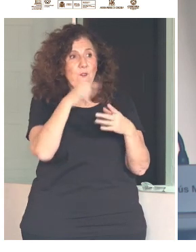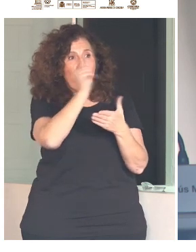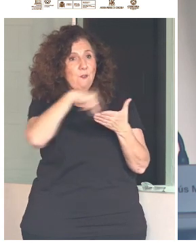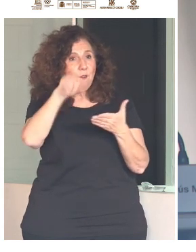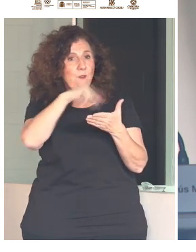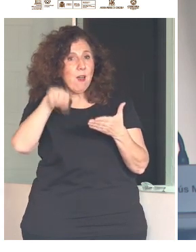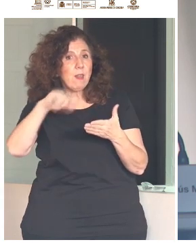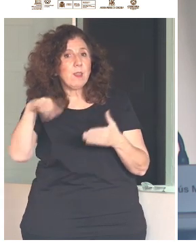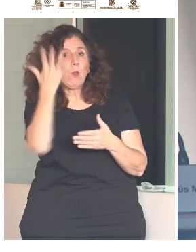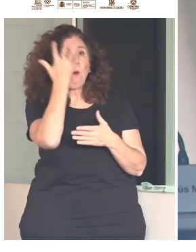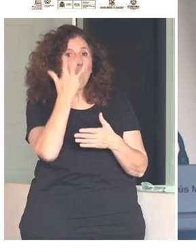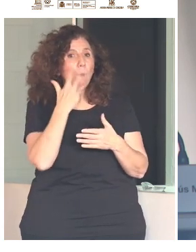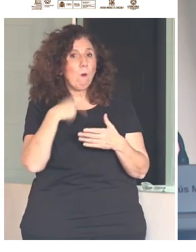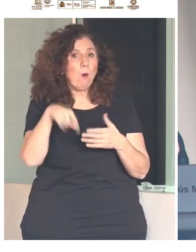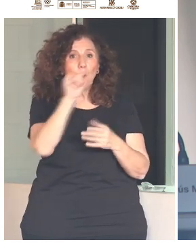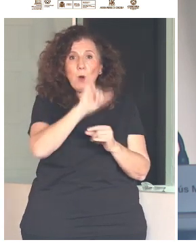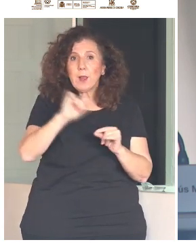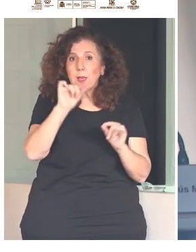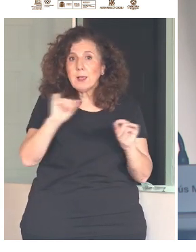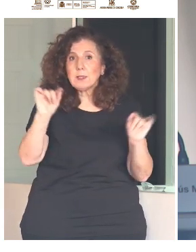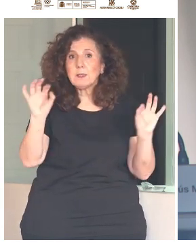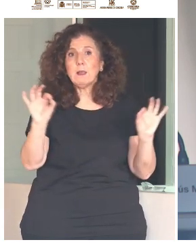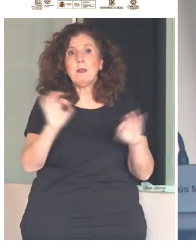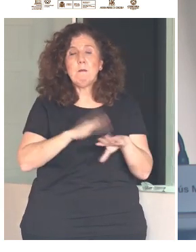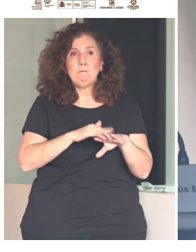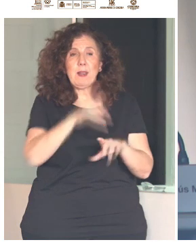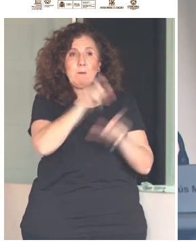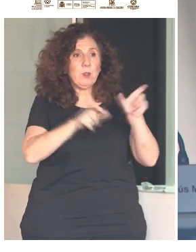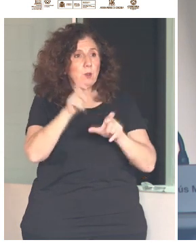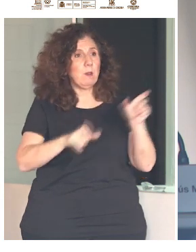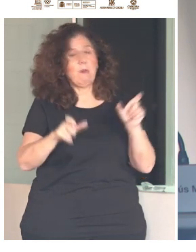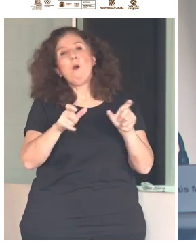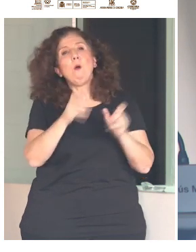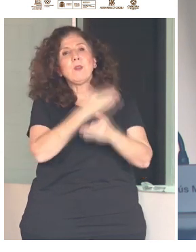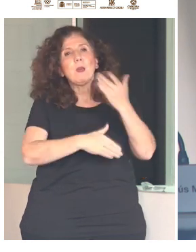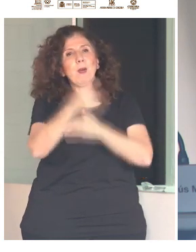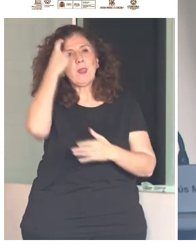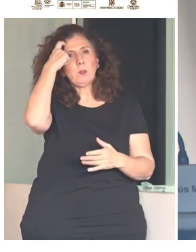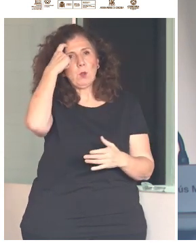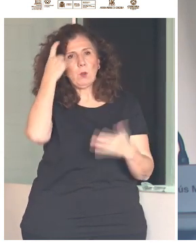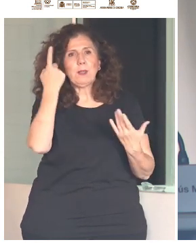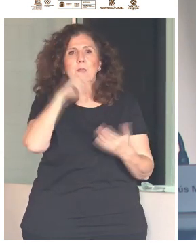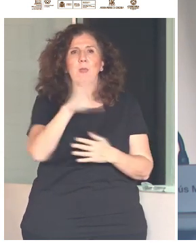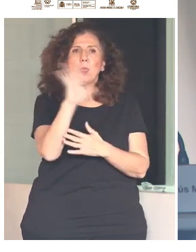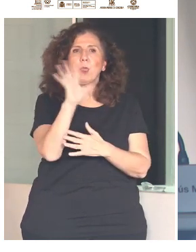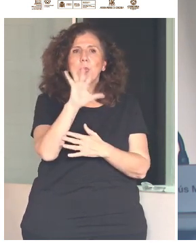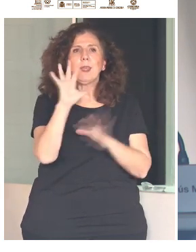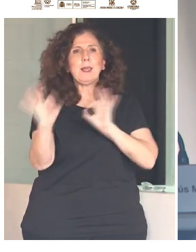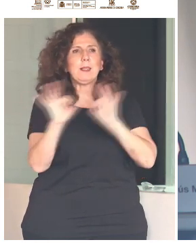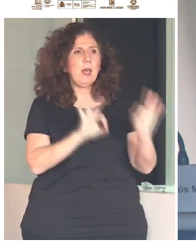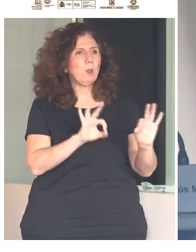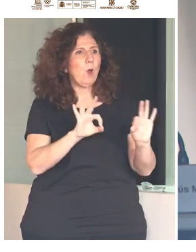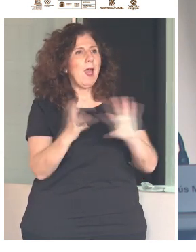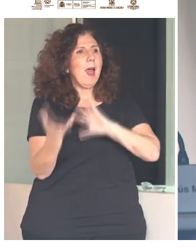colores, para las personas con discapacidad intelectual, y cine y teatro adaptado para